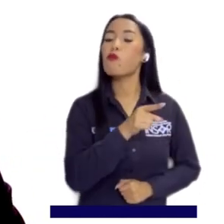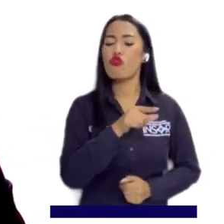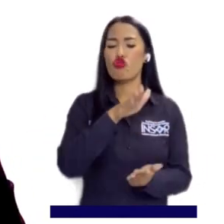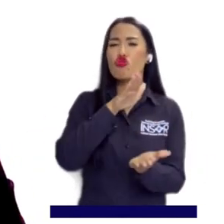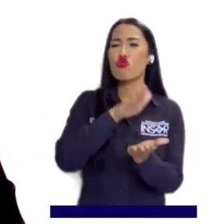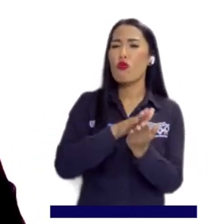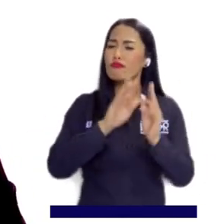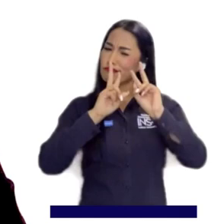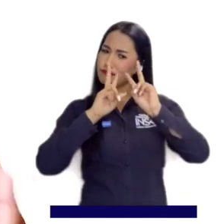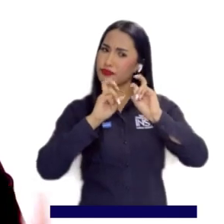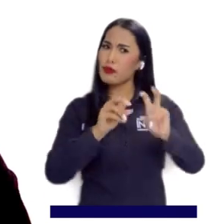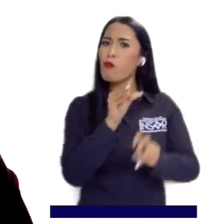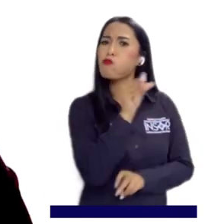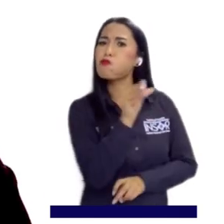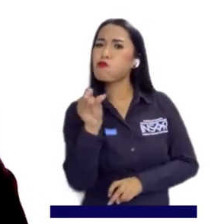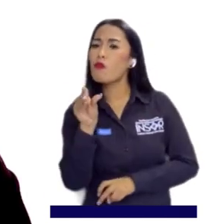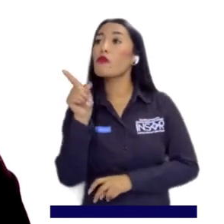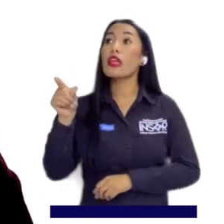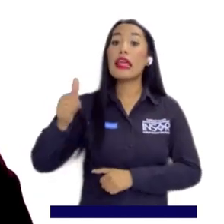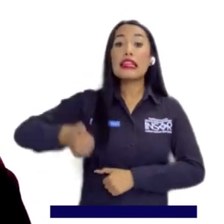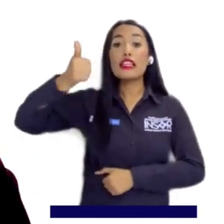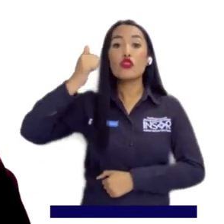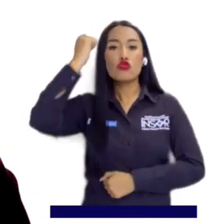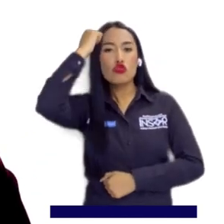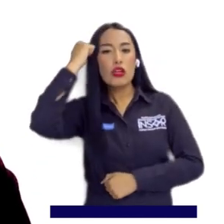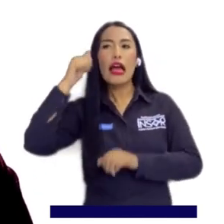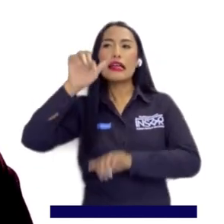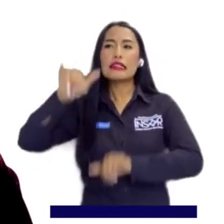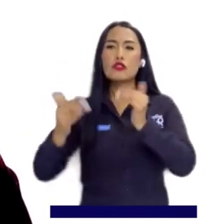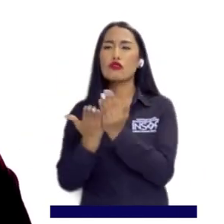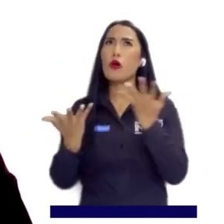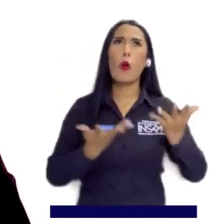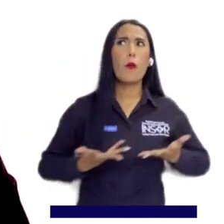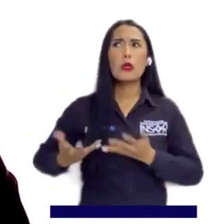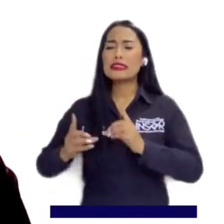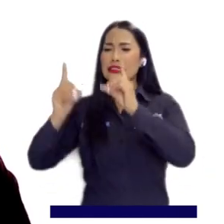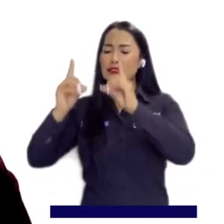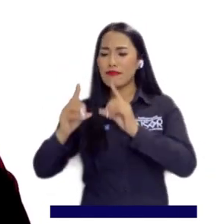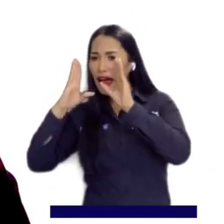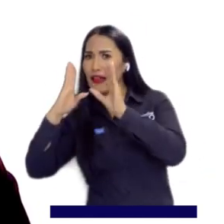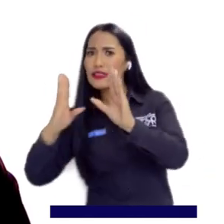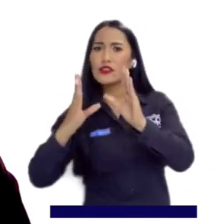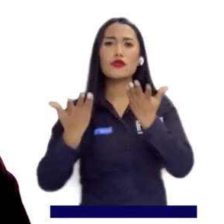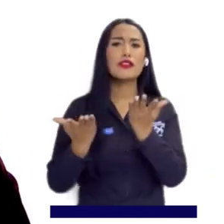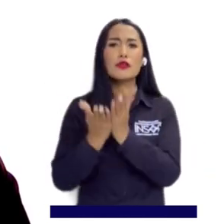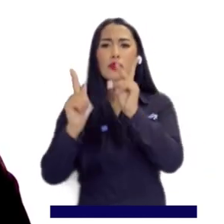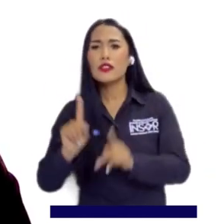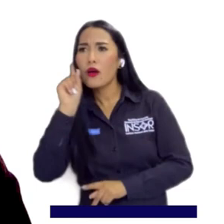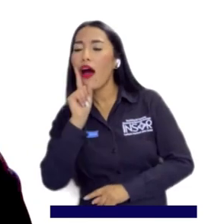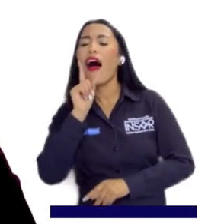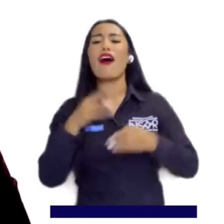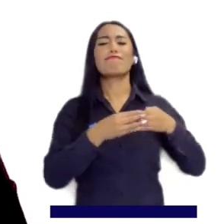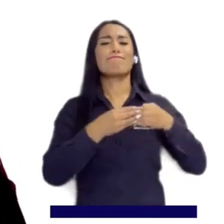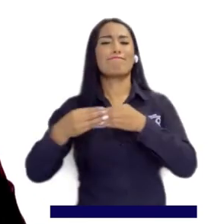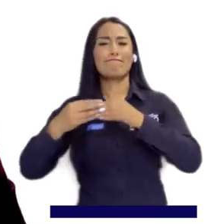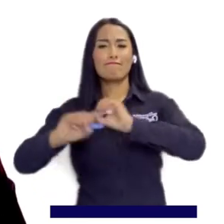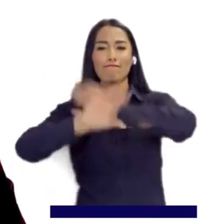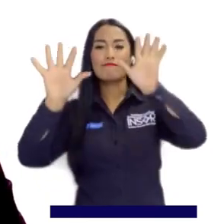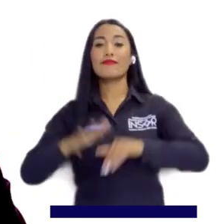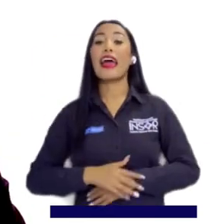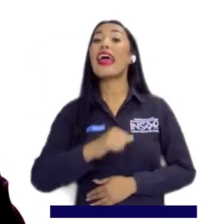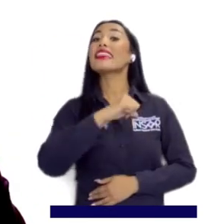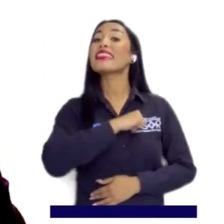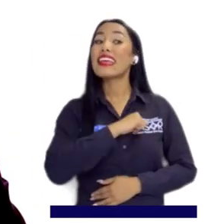señas, documentos de investigación que permiten orientar las decisiones de los directivos docentes y de las secretarías de educación. Tiene también